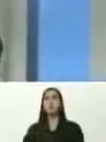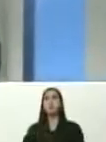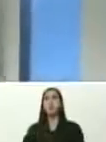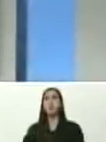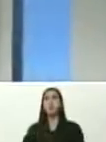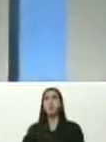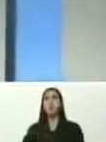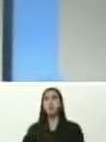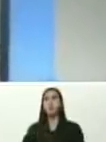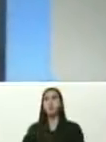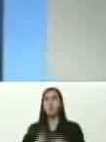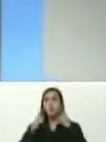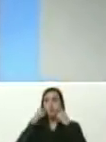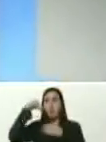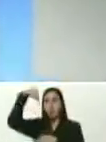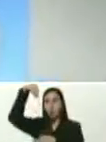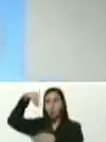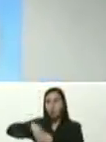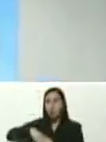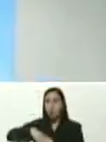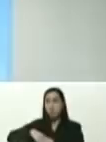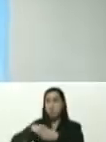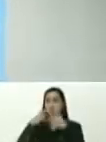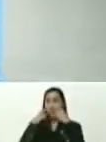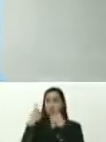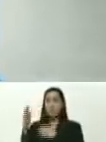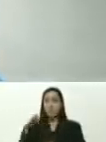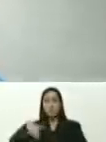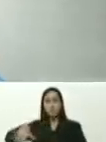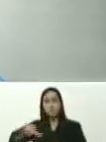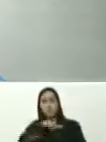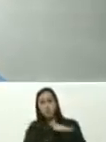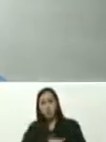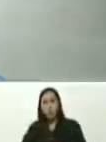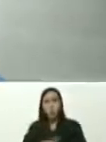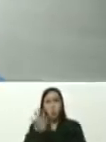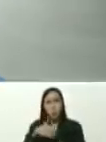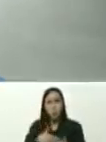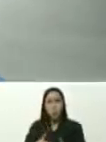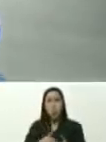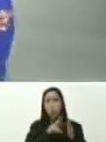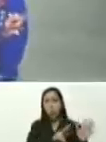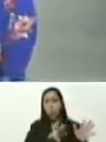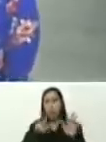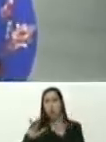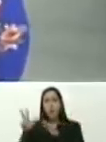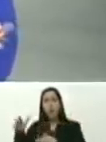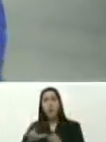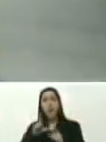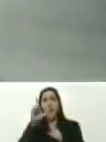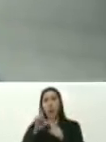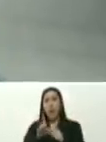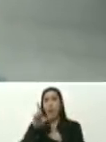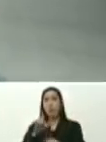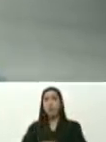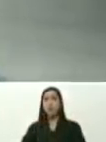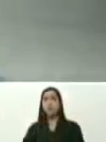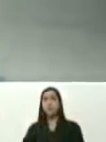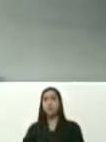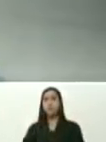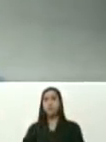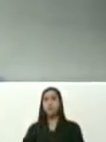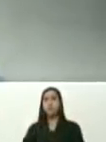son dos celdas, esta es la primera fase, esta con cuatro millones, doscientos ochenta y tres mil litros, que nos da una gran